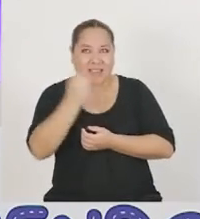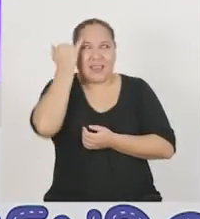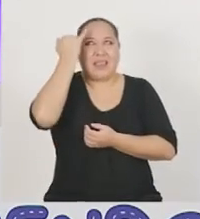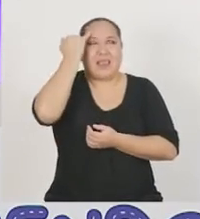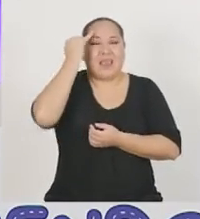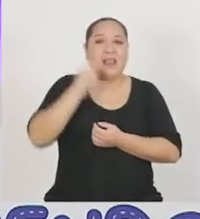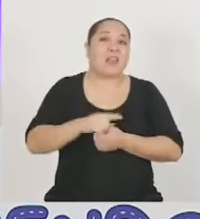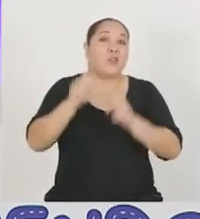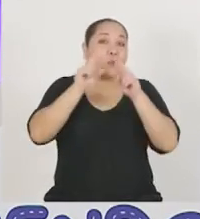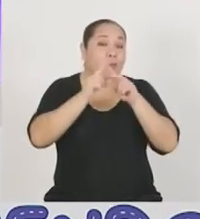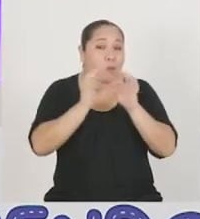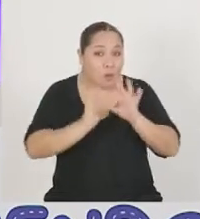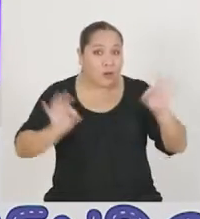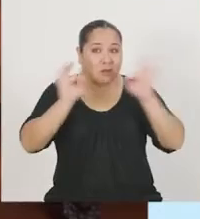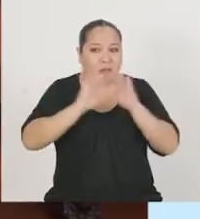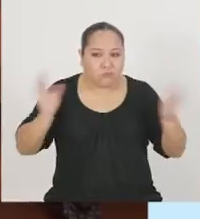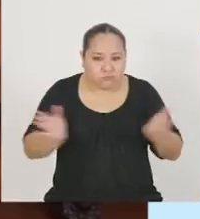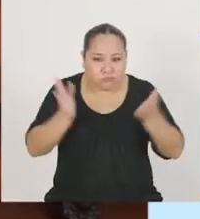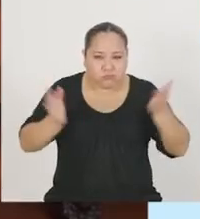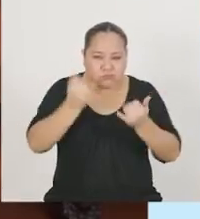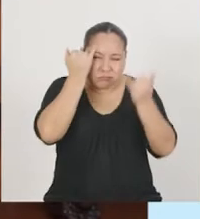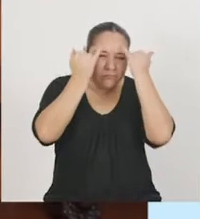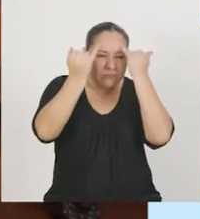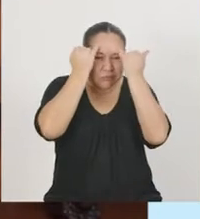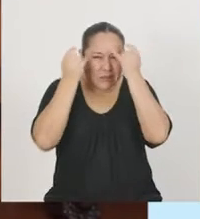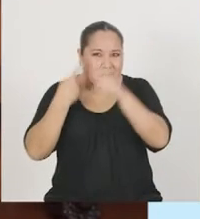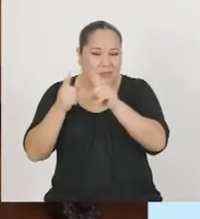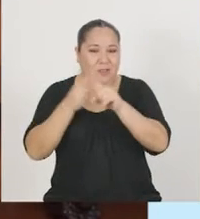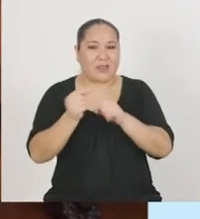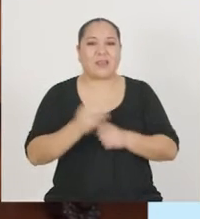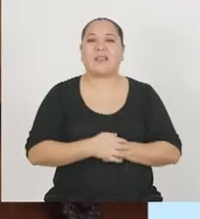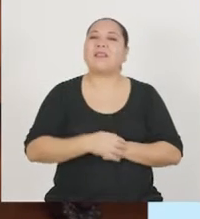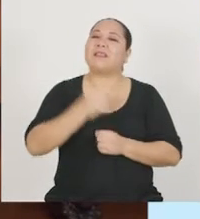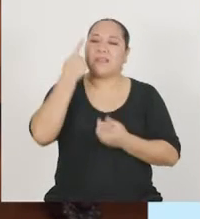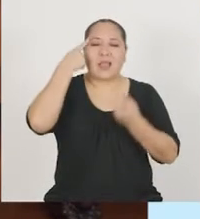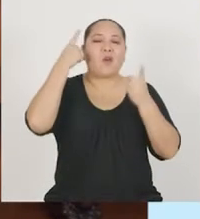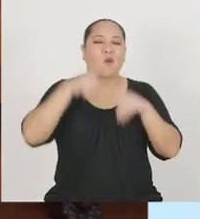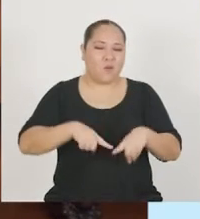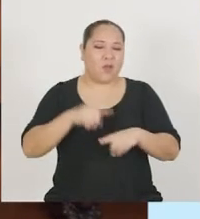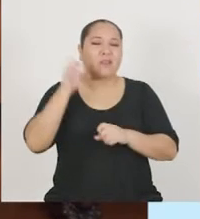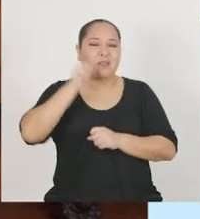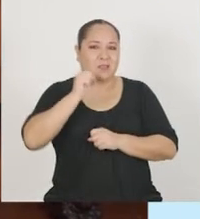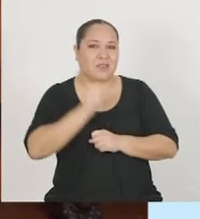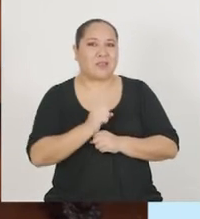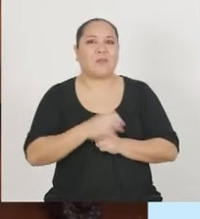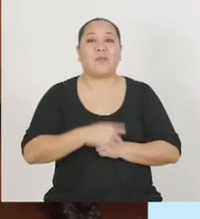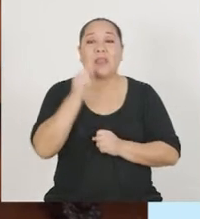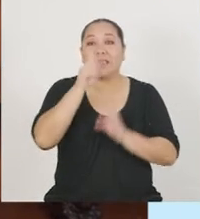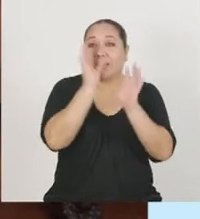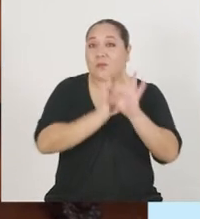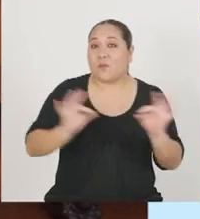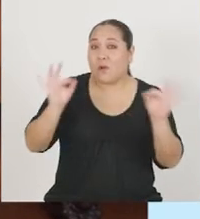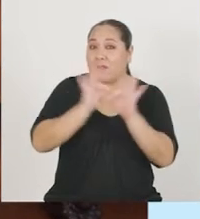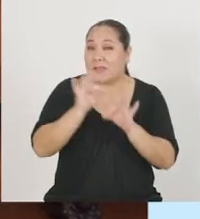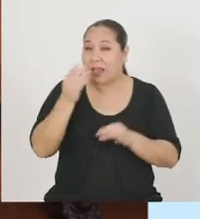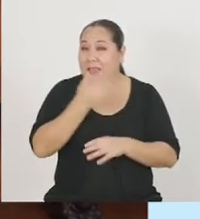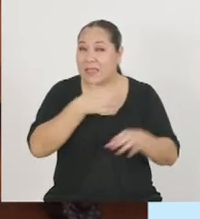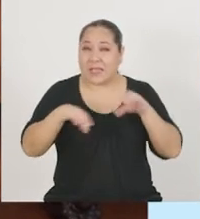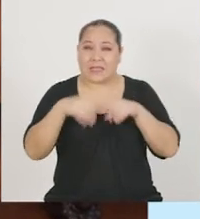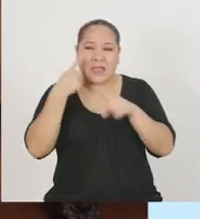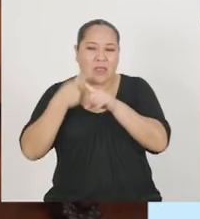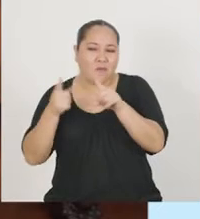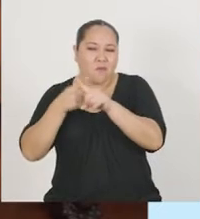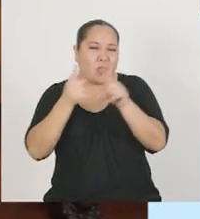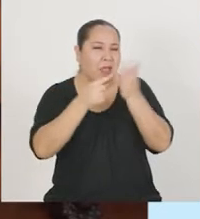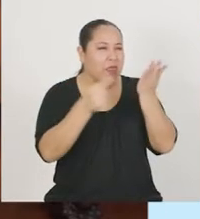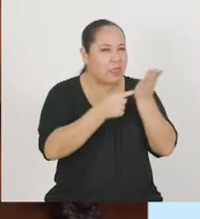incentivar el pensamiento divergente. De acuerdo, Mario. Y es importante hacerlo a través de técnicas o